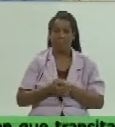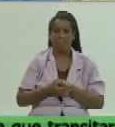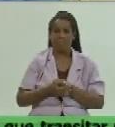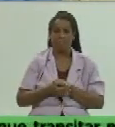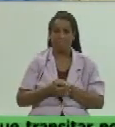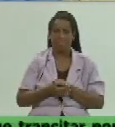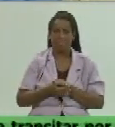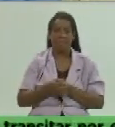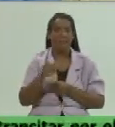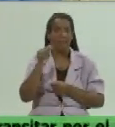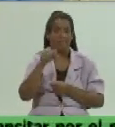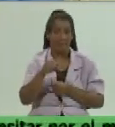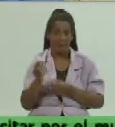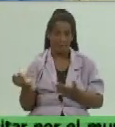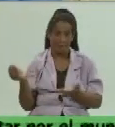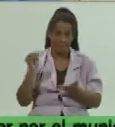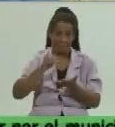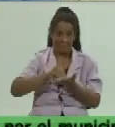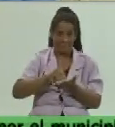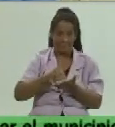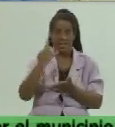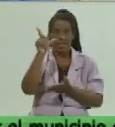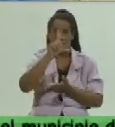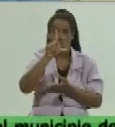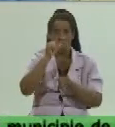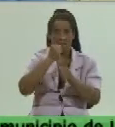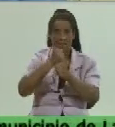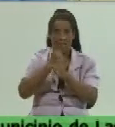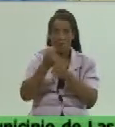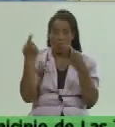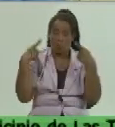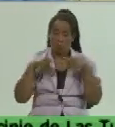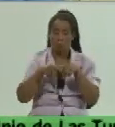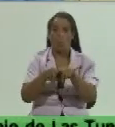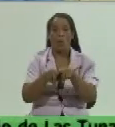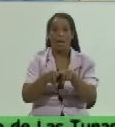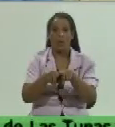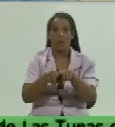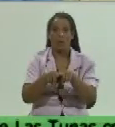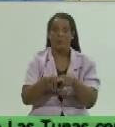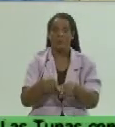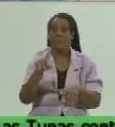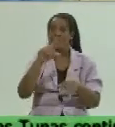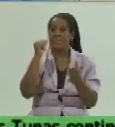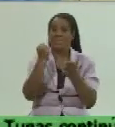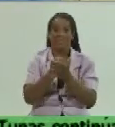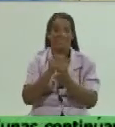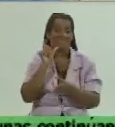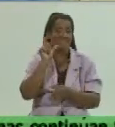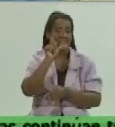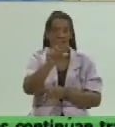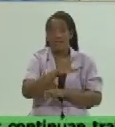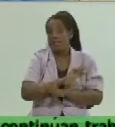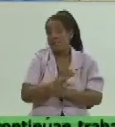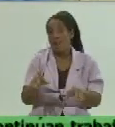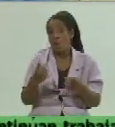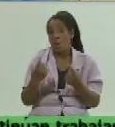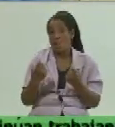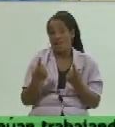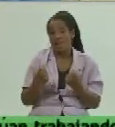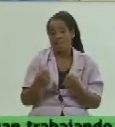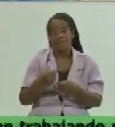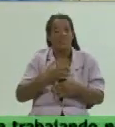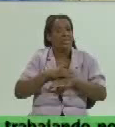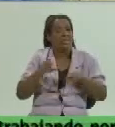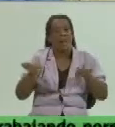ya nos incorporaríamos el lunes a trabajar con ellos y luego de esa certificación final que es la que nos queda ya entonces estaríamos